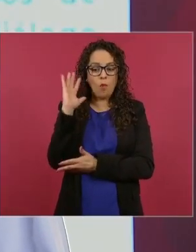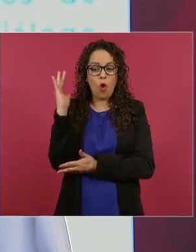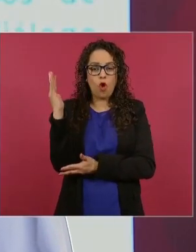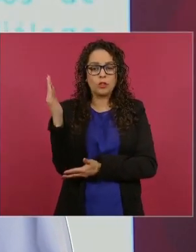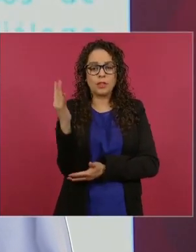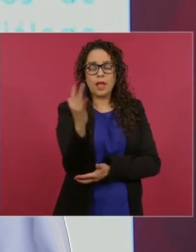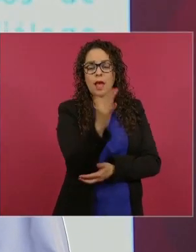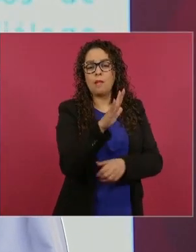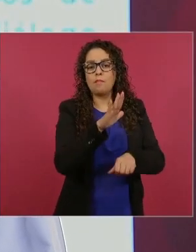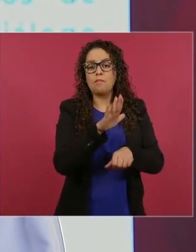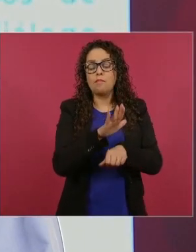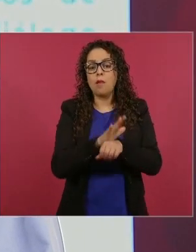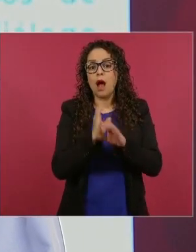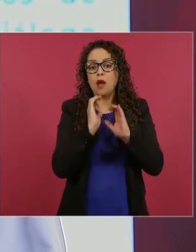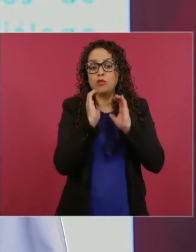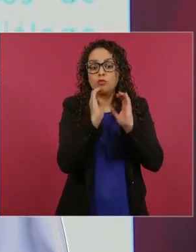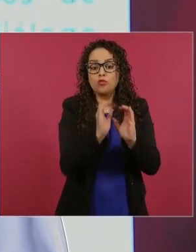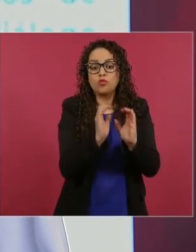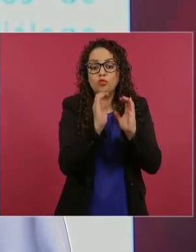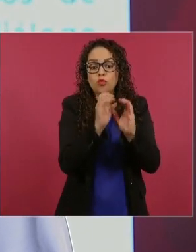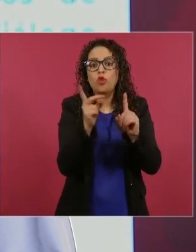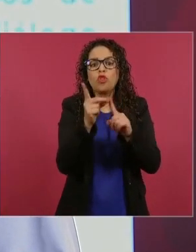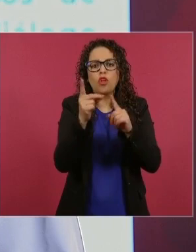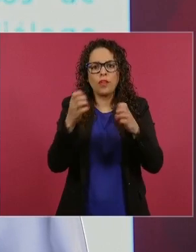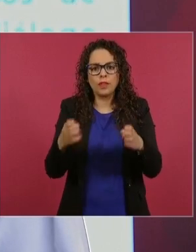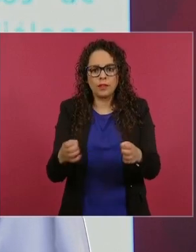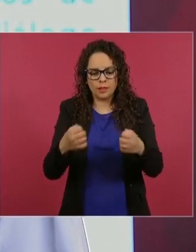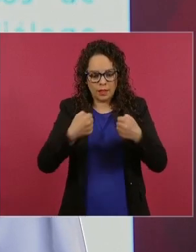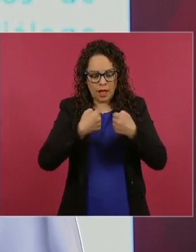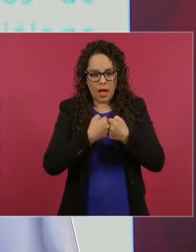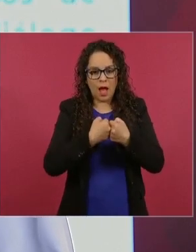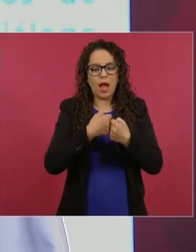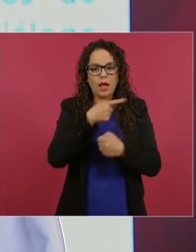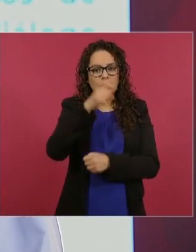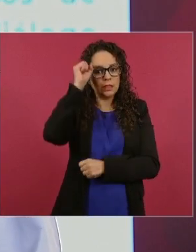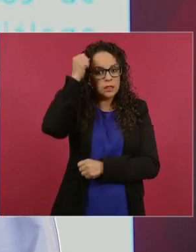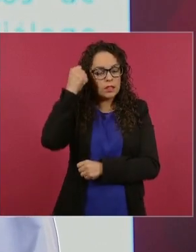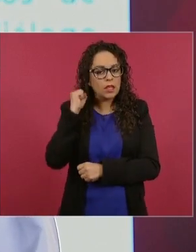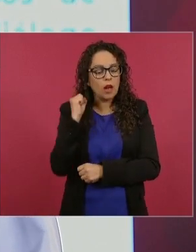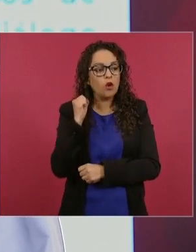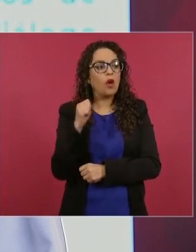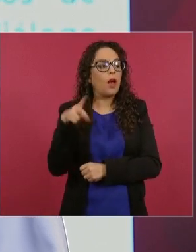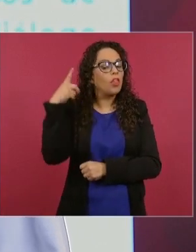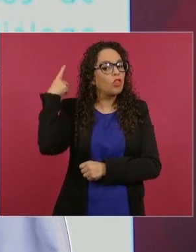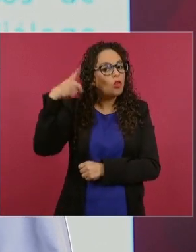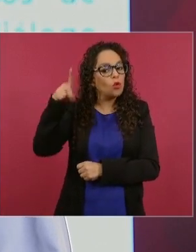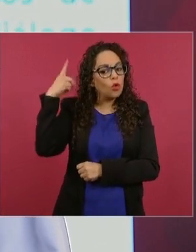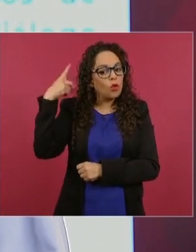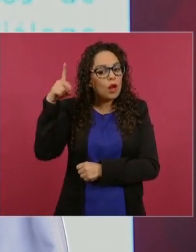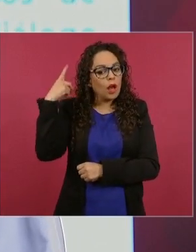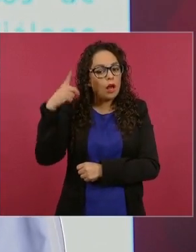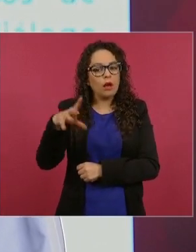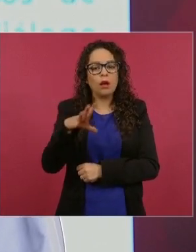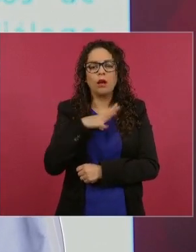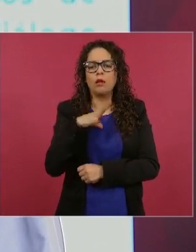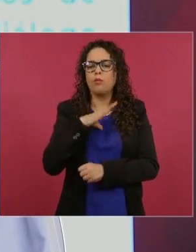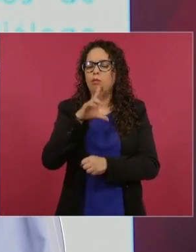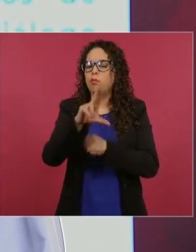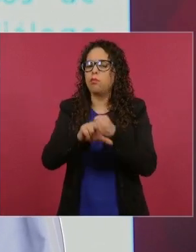conservados del país entre Sinaloa y Durango. Con una gente increíble y con la protección de una biodiversidad formidable.